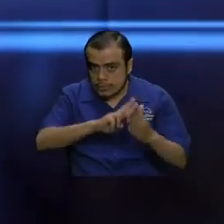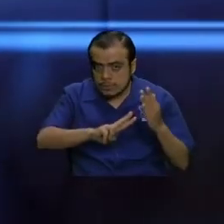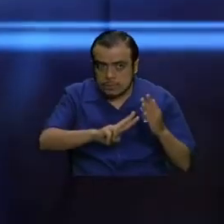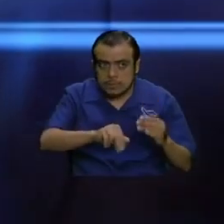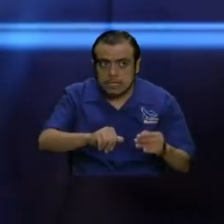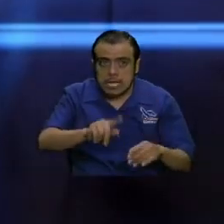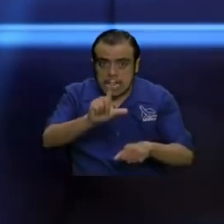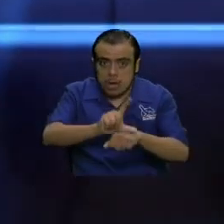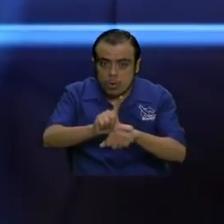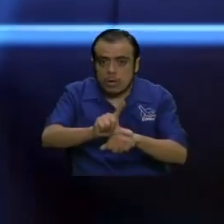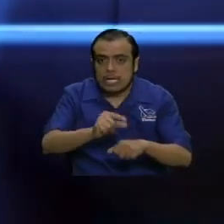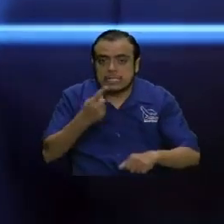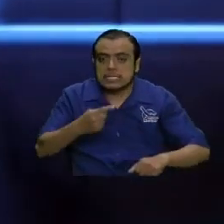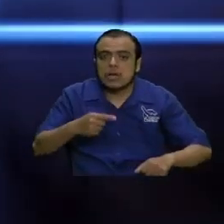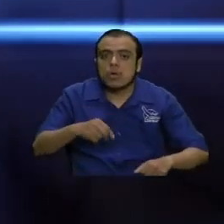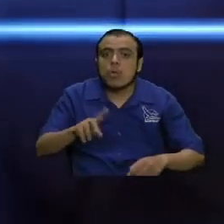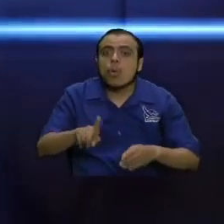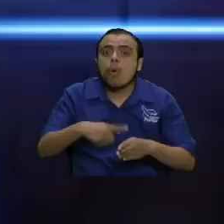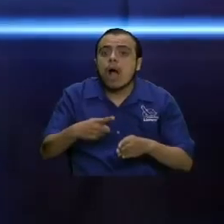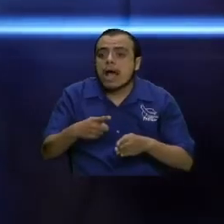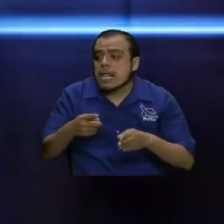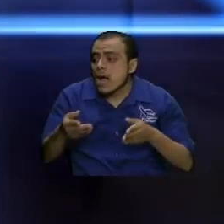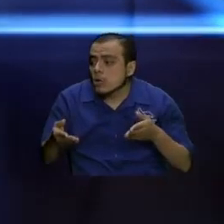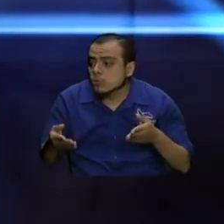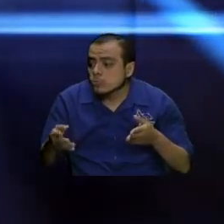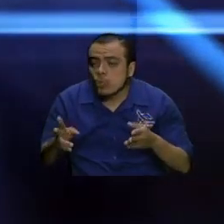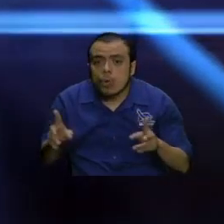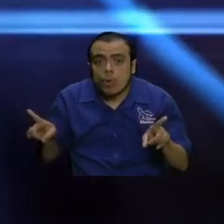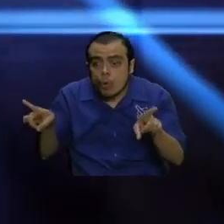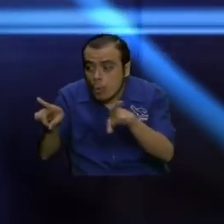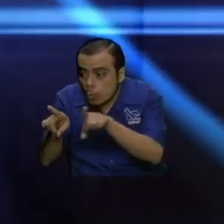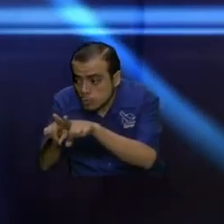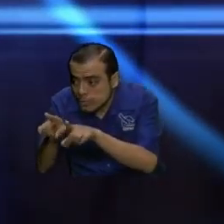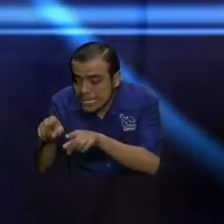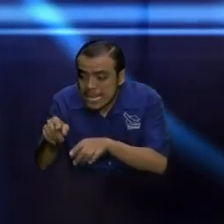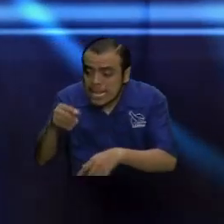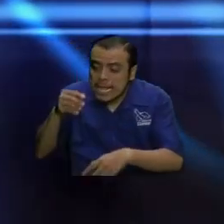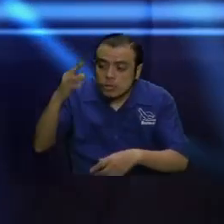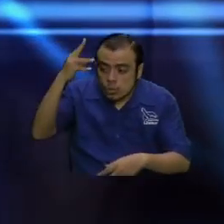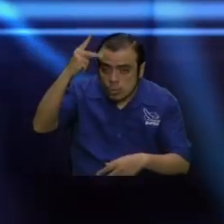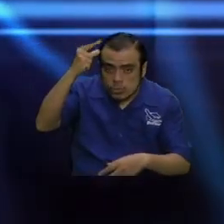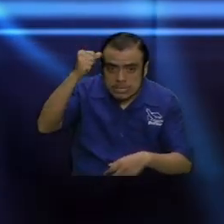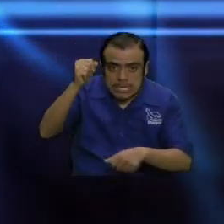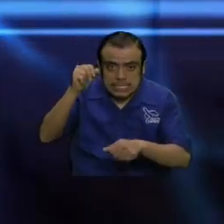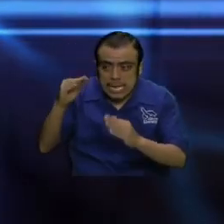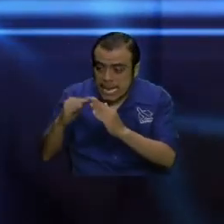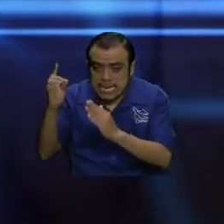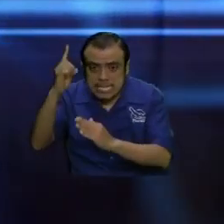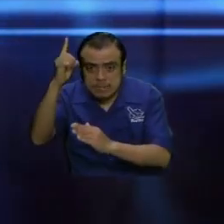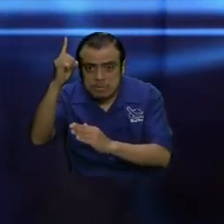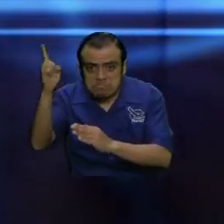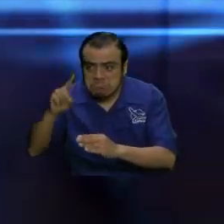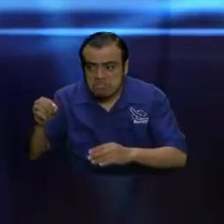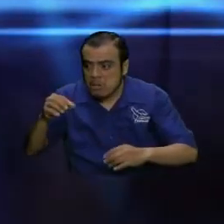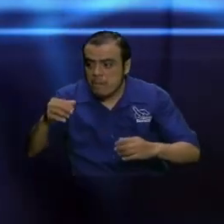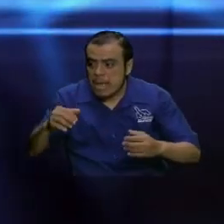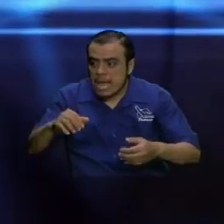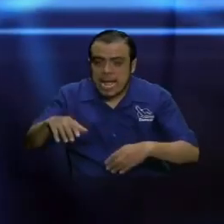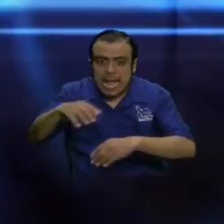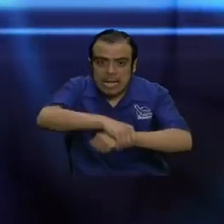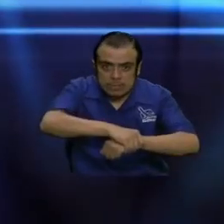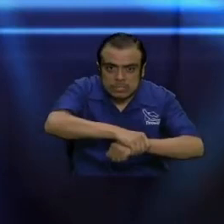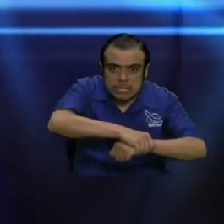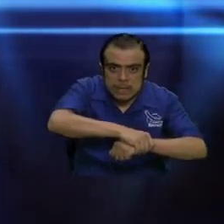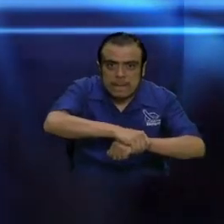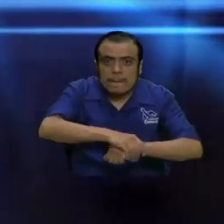cuando estaba con vosotros cada día en el templo no me echasteis mano pero esta